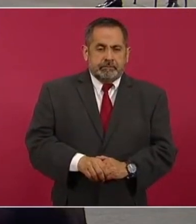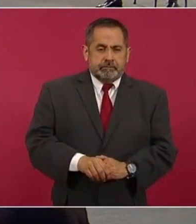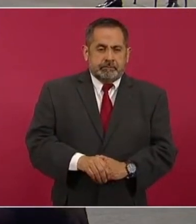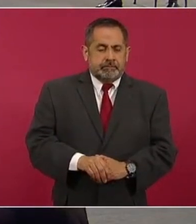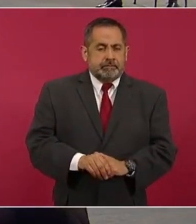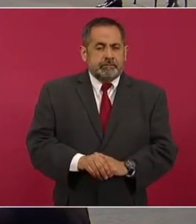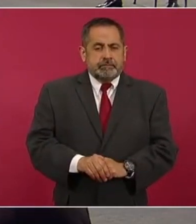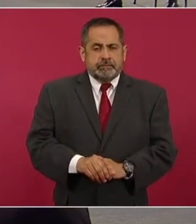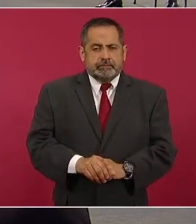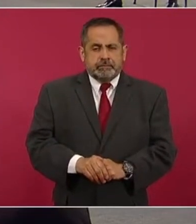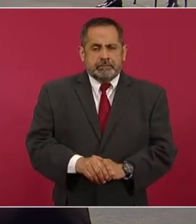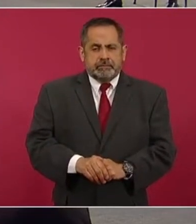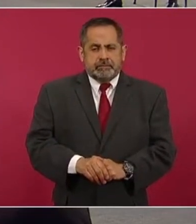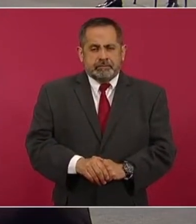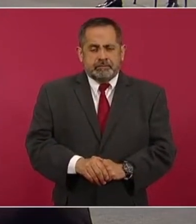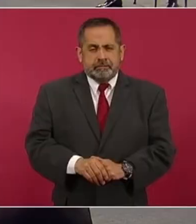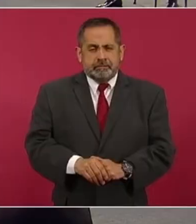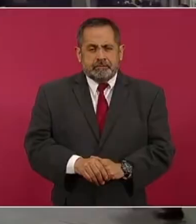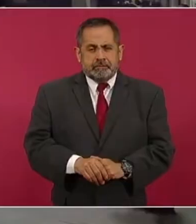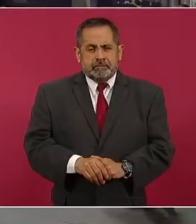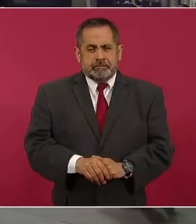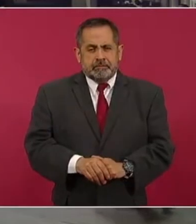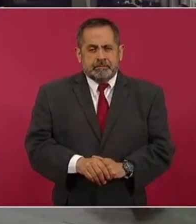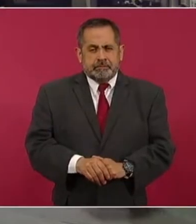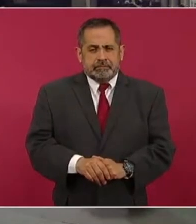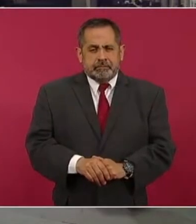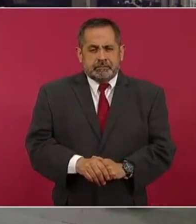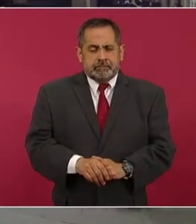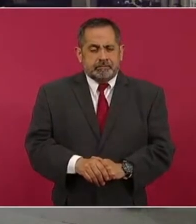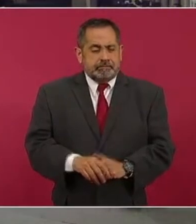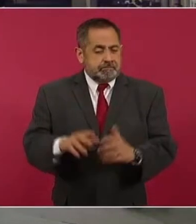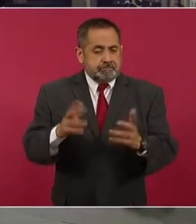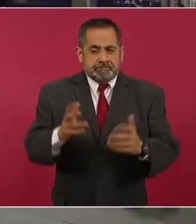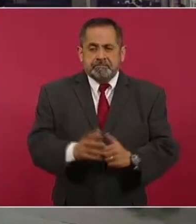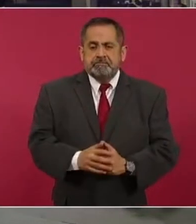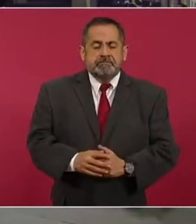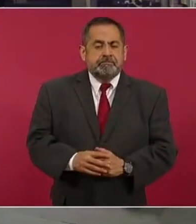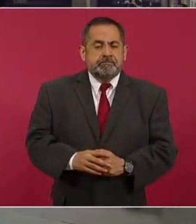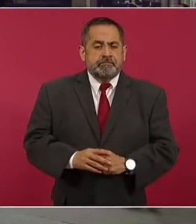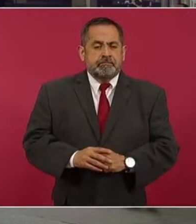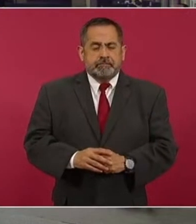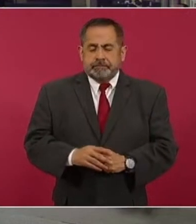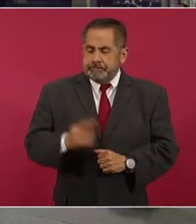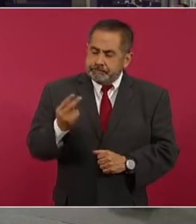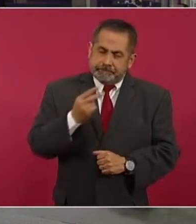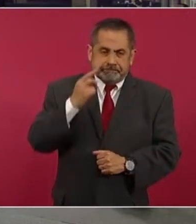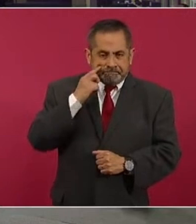entonces hay que buscar